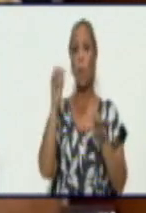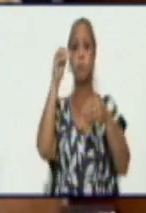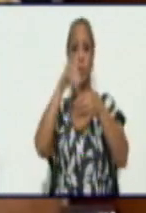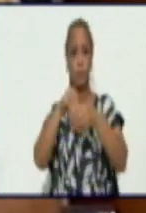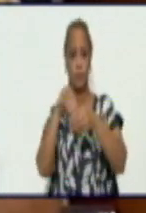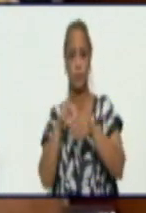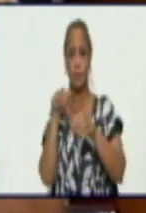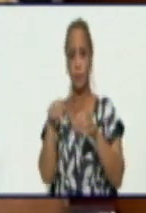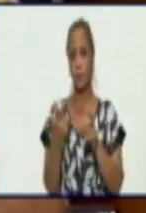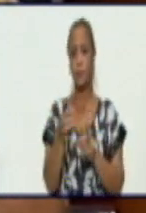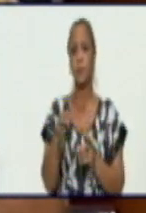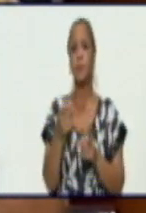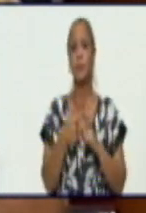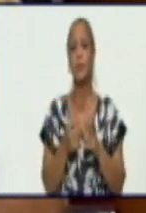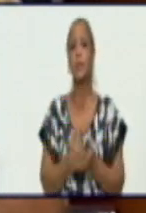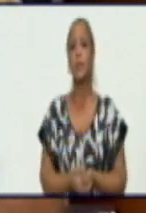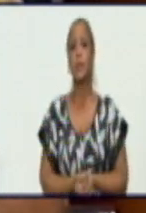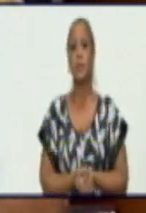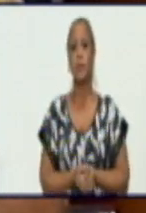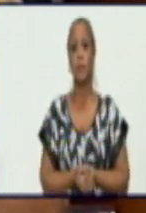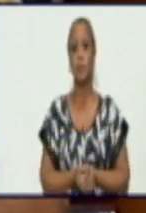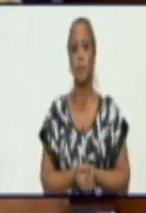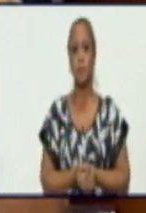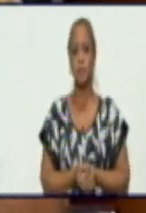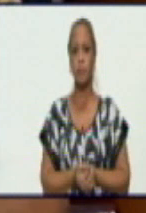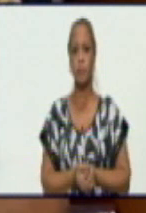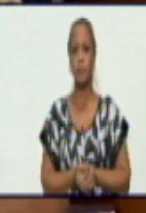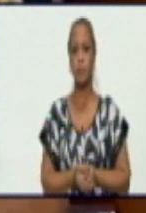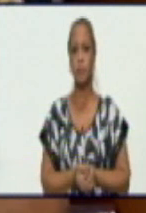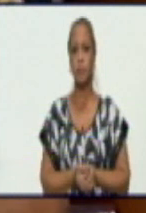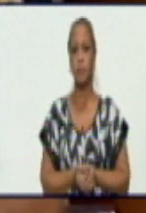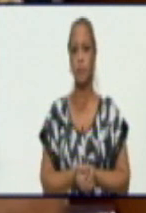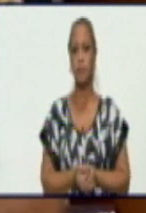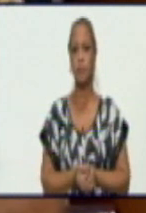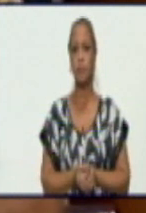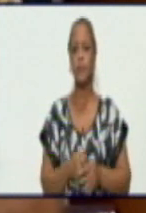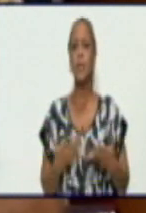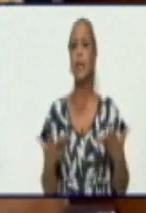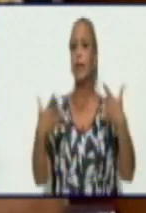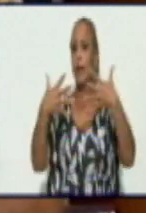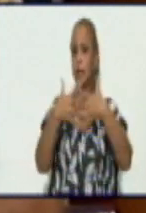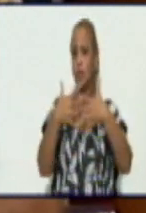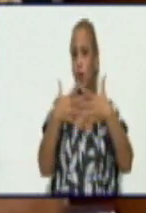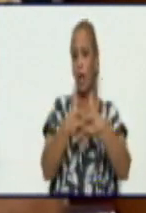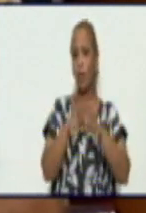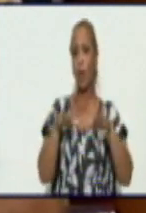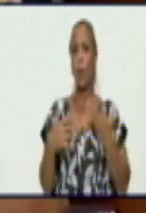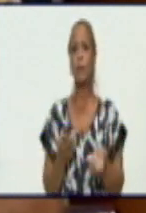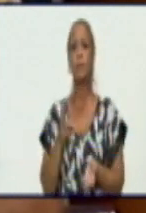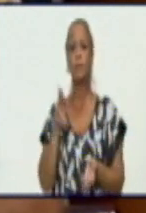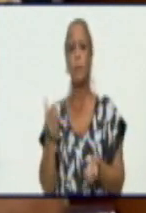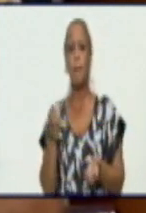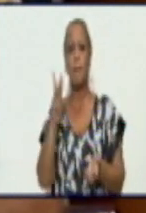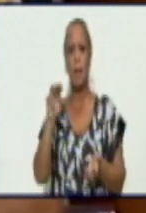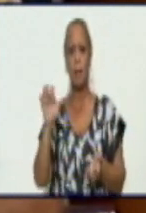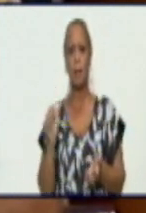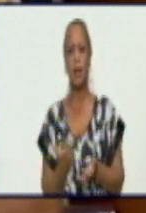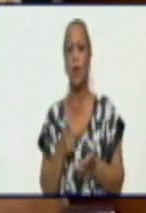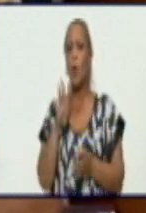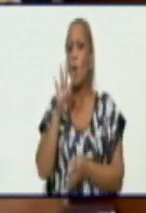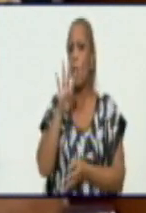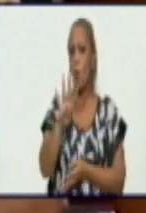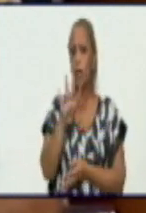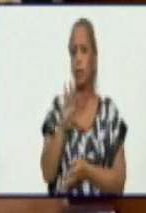de 6.282 en todo lo que va de epidemia. Relacionado con el PAMI, tenemos que decir que 4